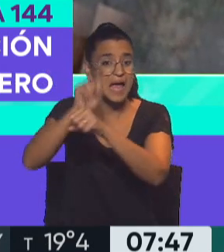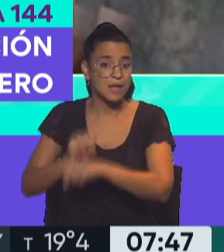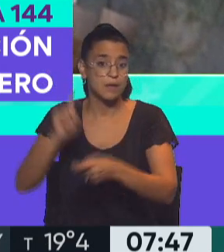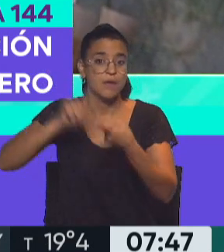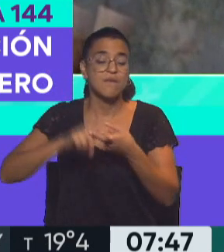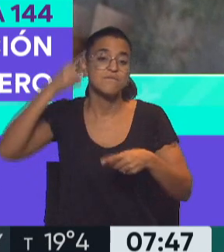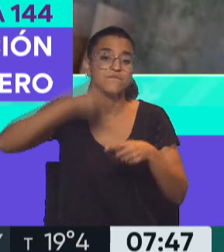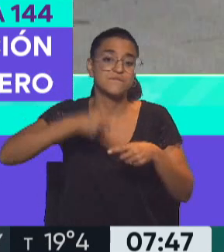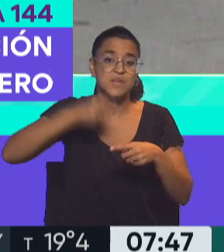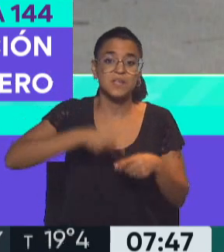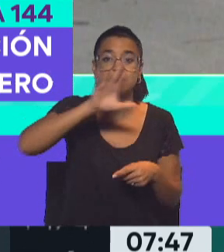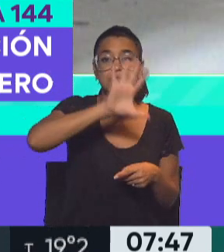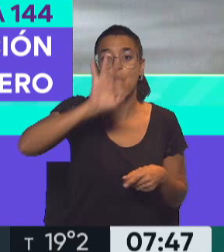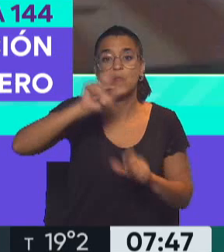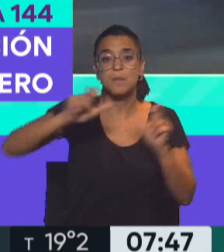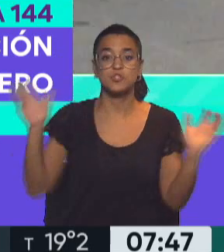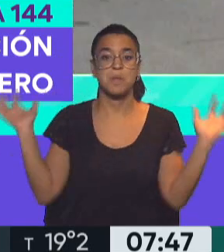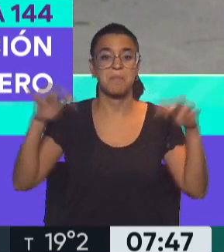ha dado una fiesta para 50 personas,